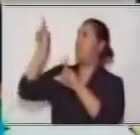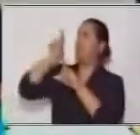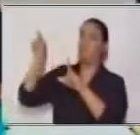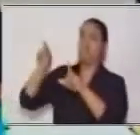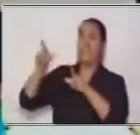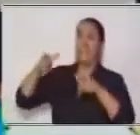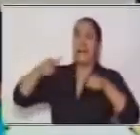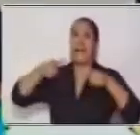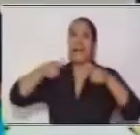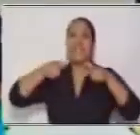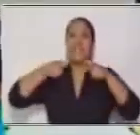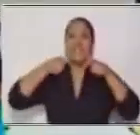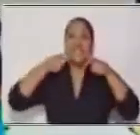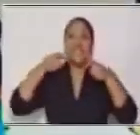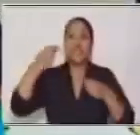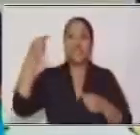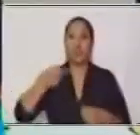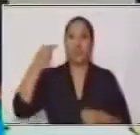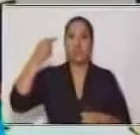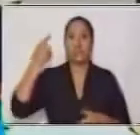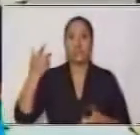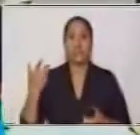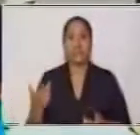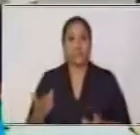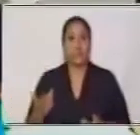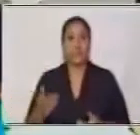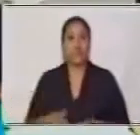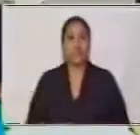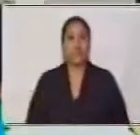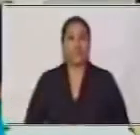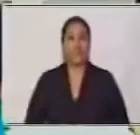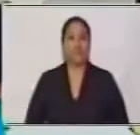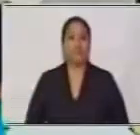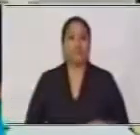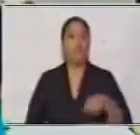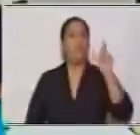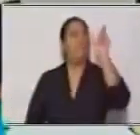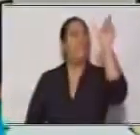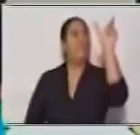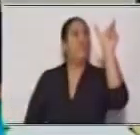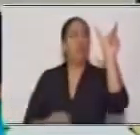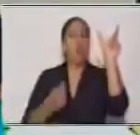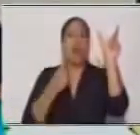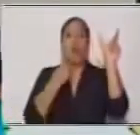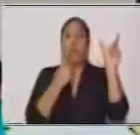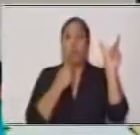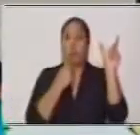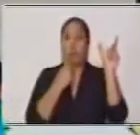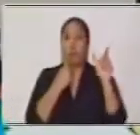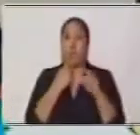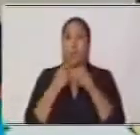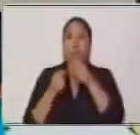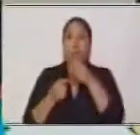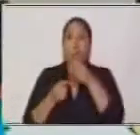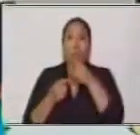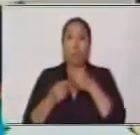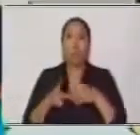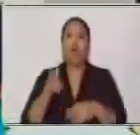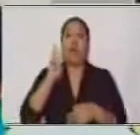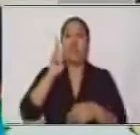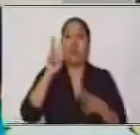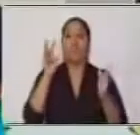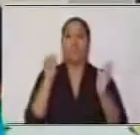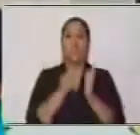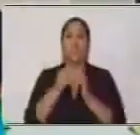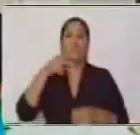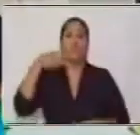tostadas, un quetzal, jugos, dos quetzales y cosas por el estilo.